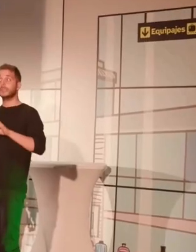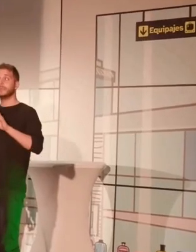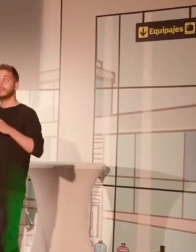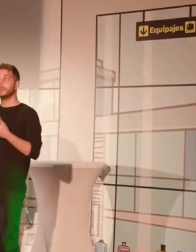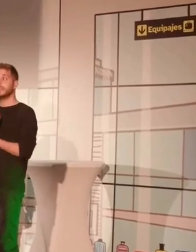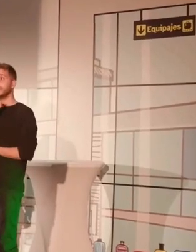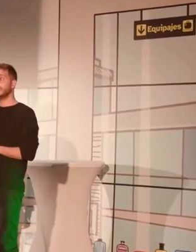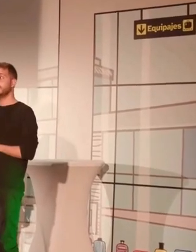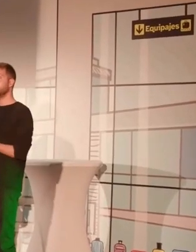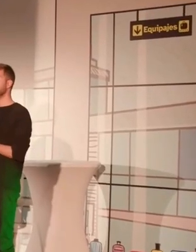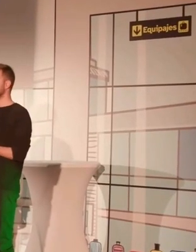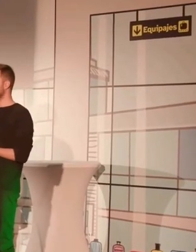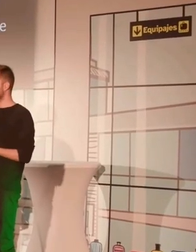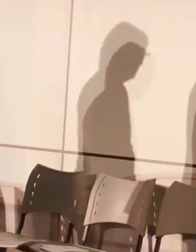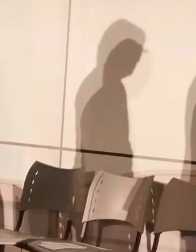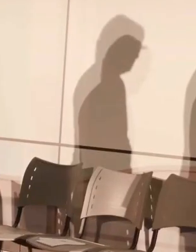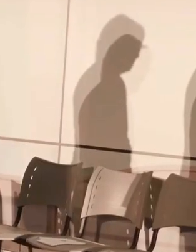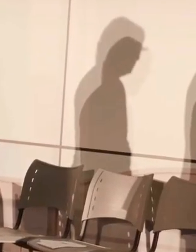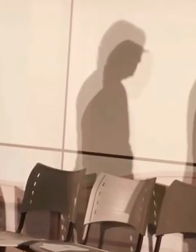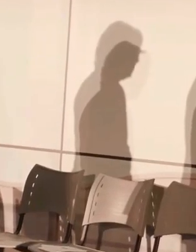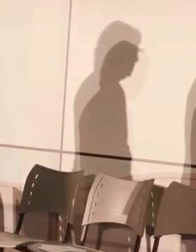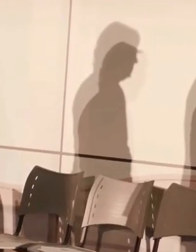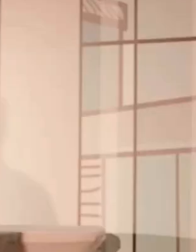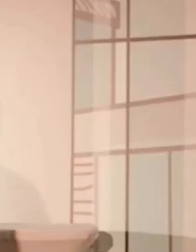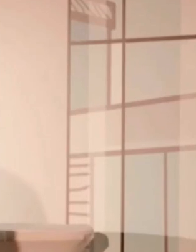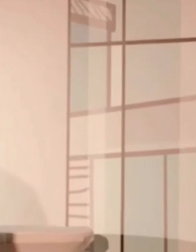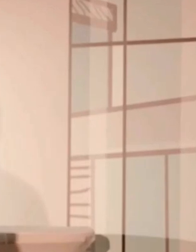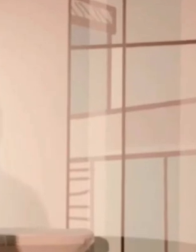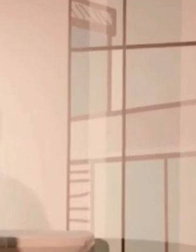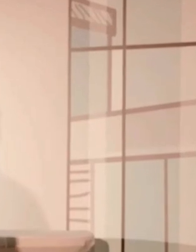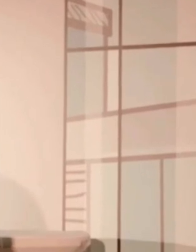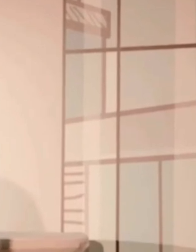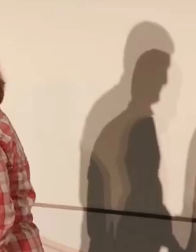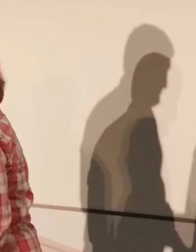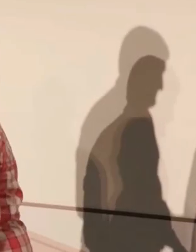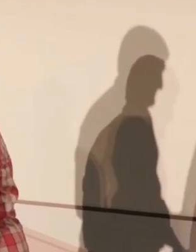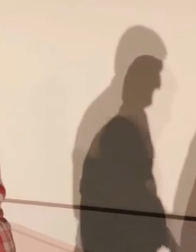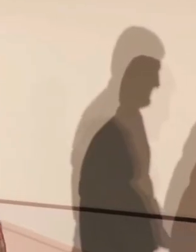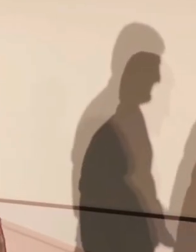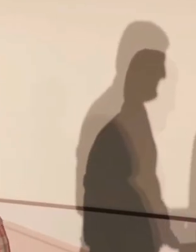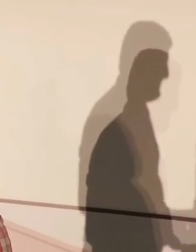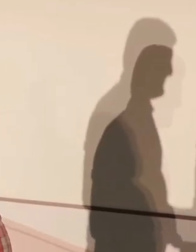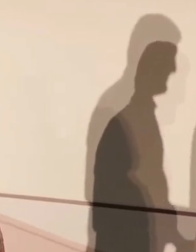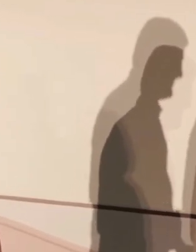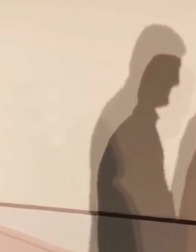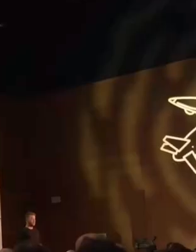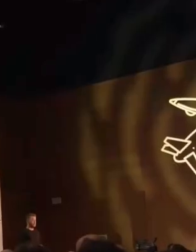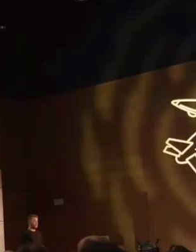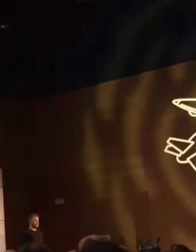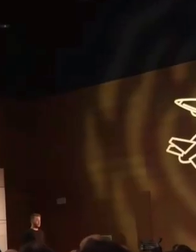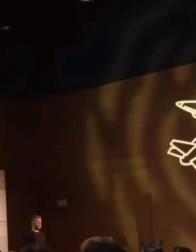Representantes de la plataforma y de la Junta Directiva de Plena Inclusión hablaron de lo que ha costado llegar hasta este momento histórico.